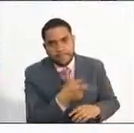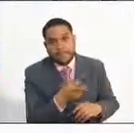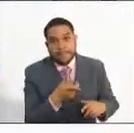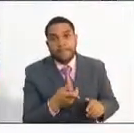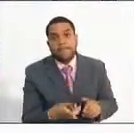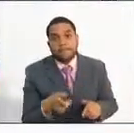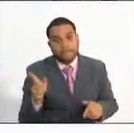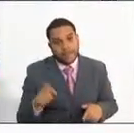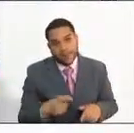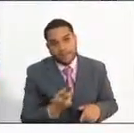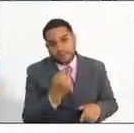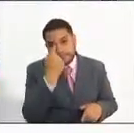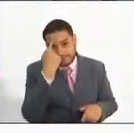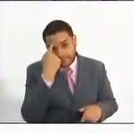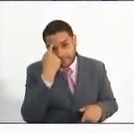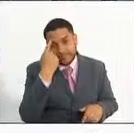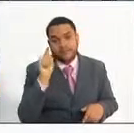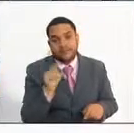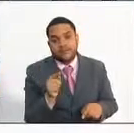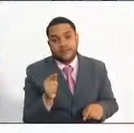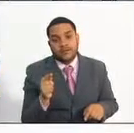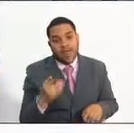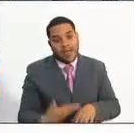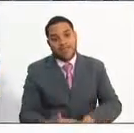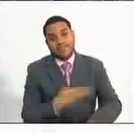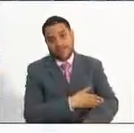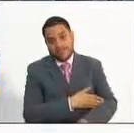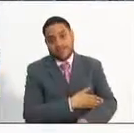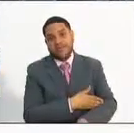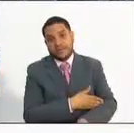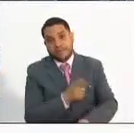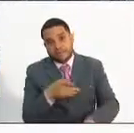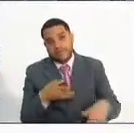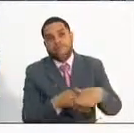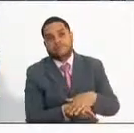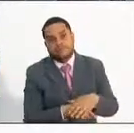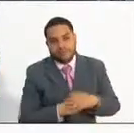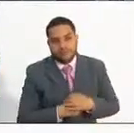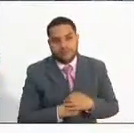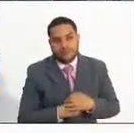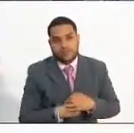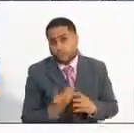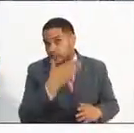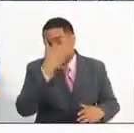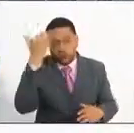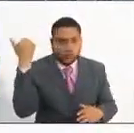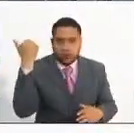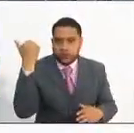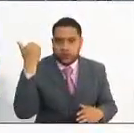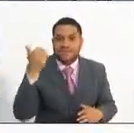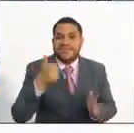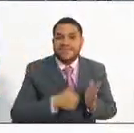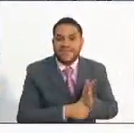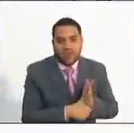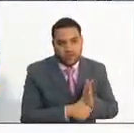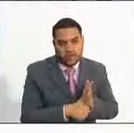deben estar pendientes con la debida antelación y llevar, no olvidar, la cédula de ciudadanía, que debe ser